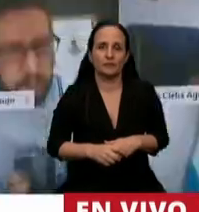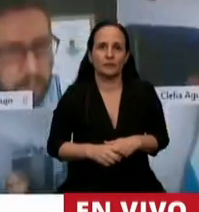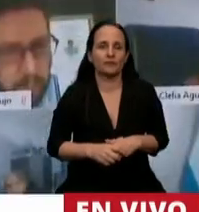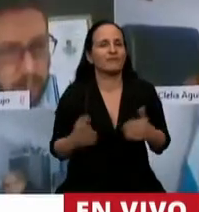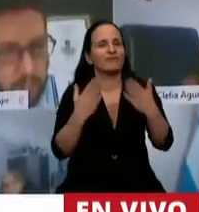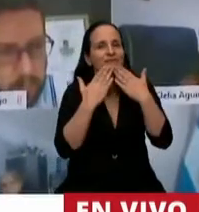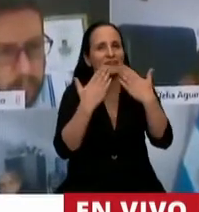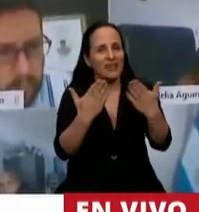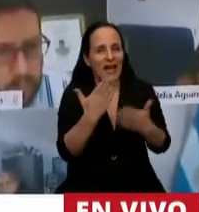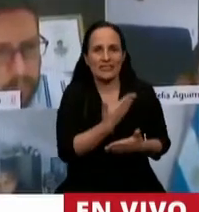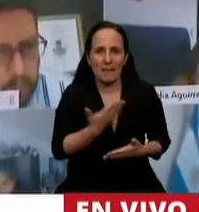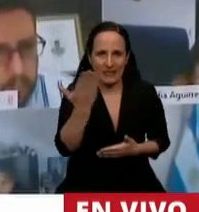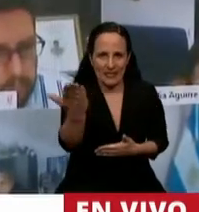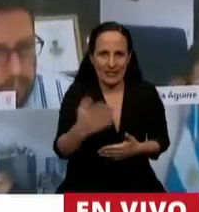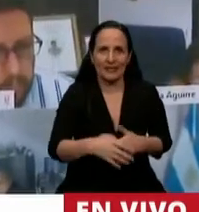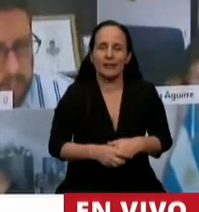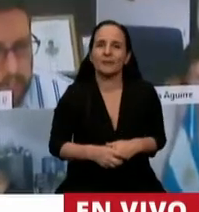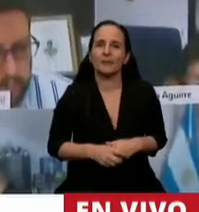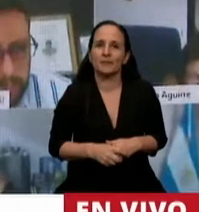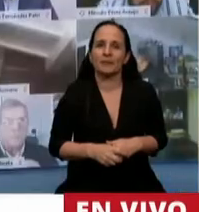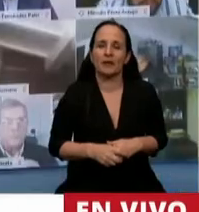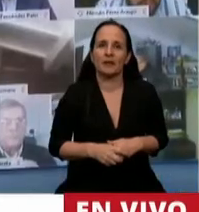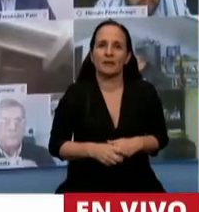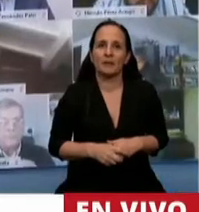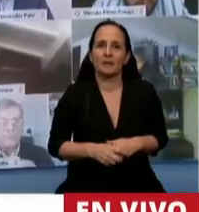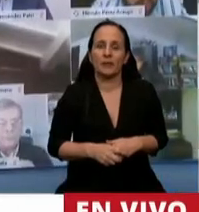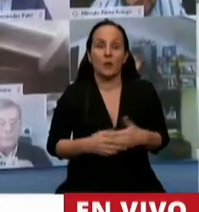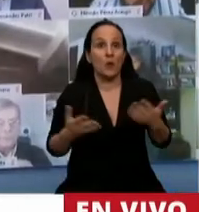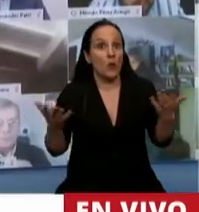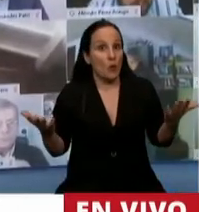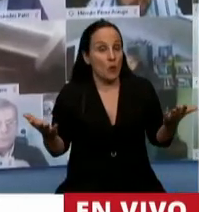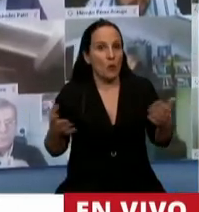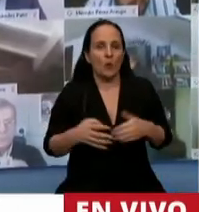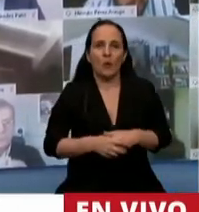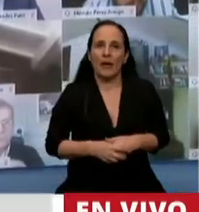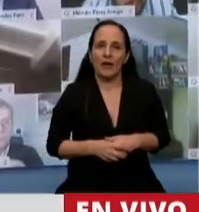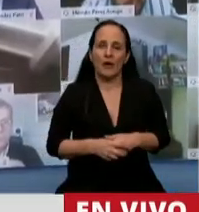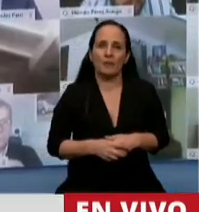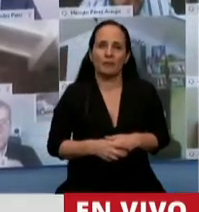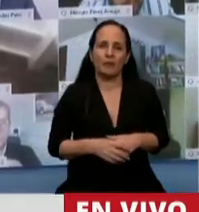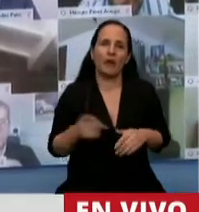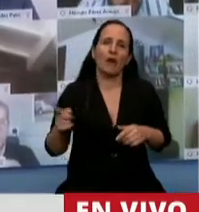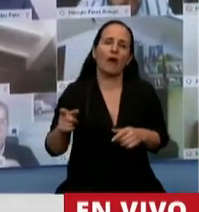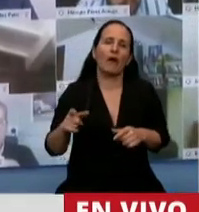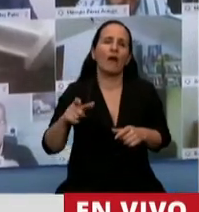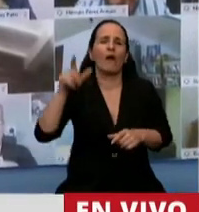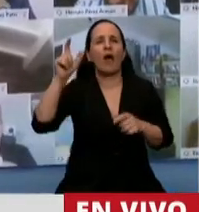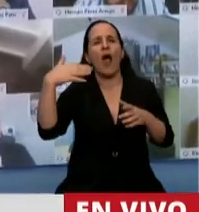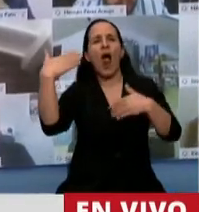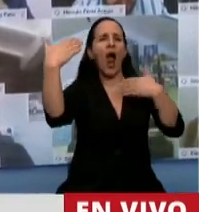Gracias, señor presidente. Bueno, pasada la hojarasca de tanta palabra vana,